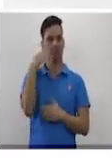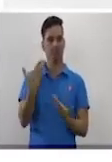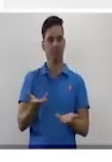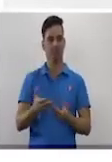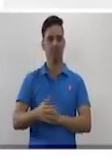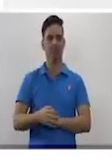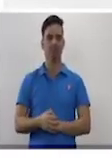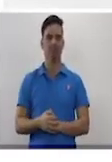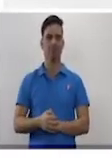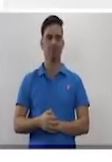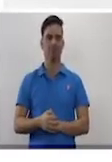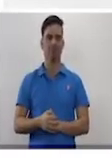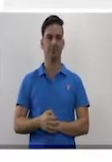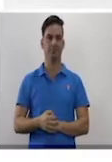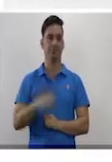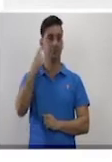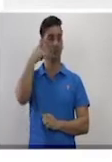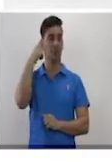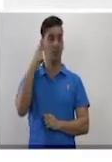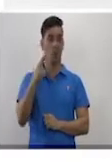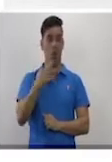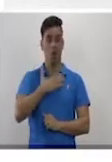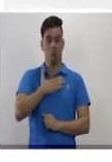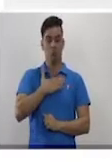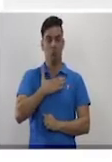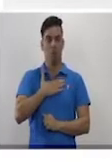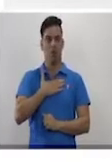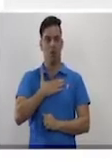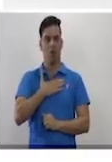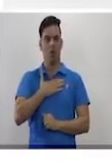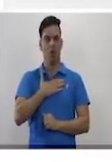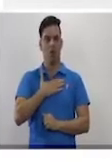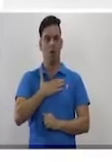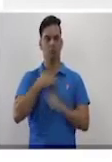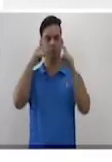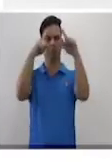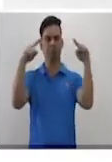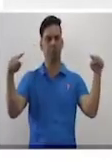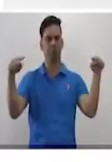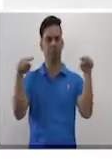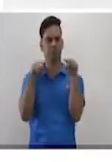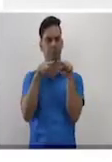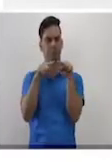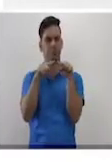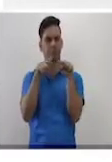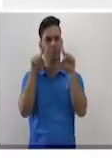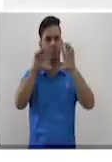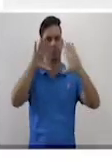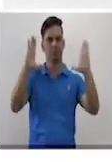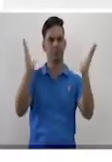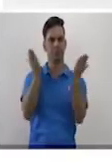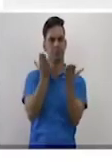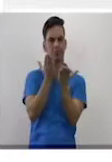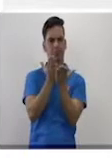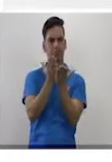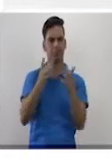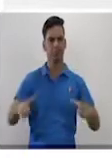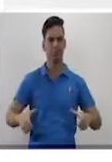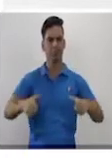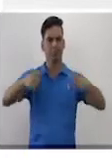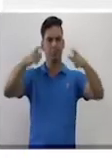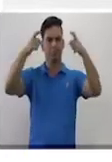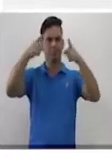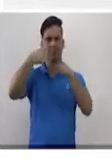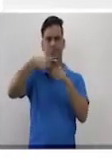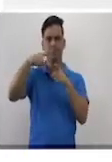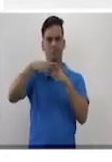Tienes que tener claro cuáles son las propiedades de las figuras planas fundamentales. Las propiedades de los polígonos,